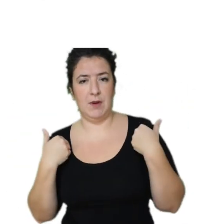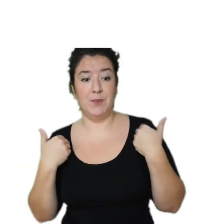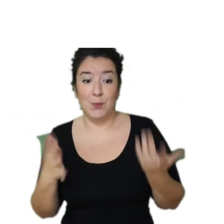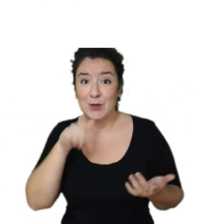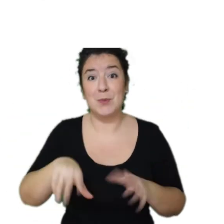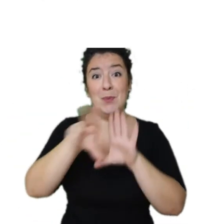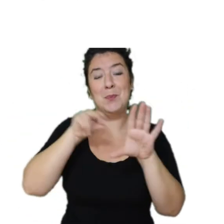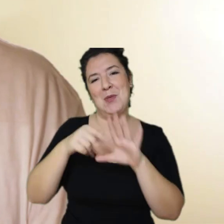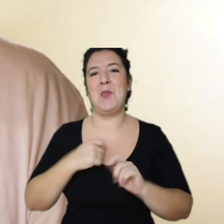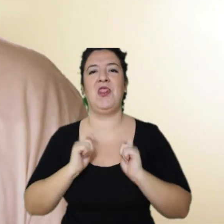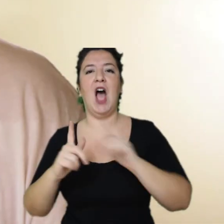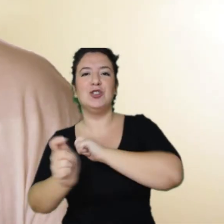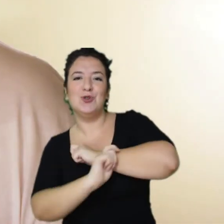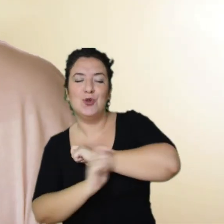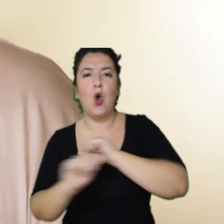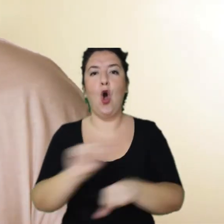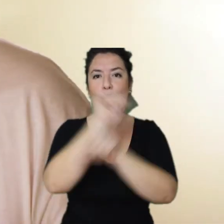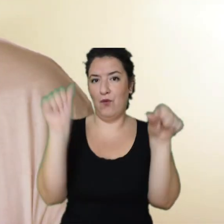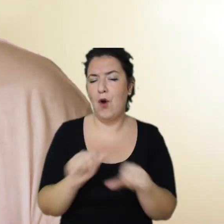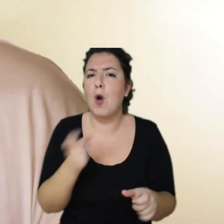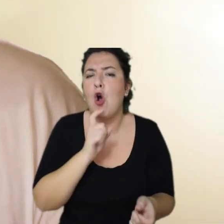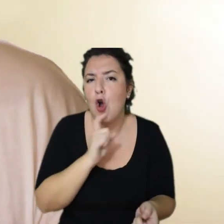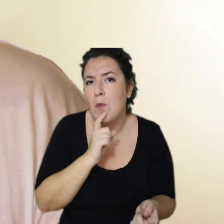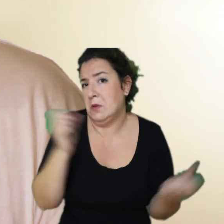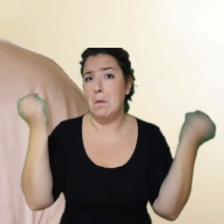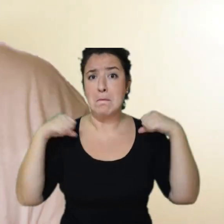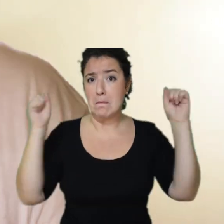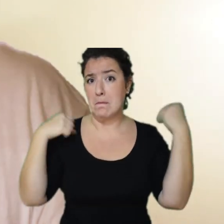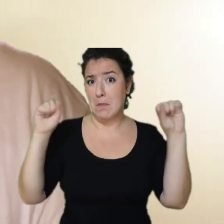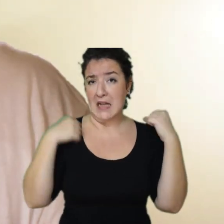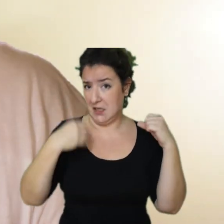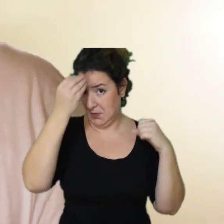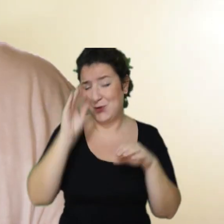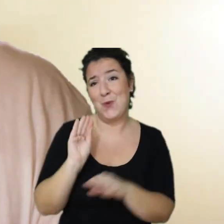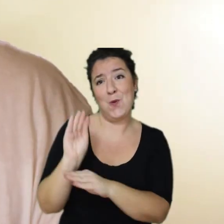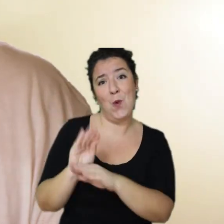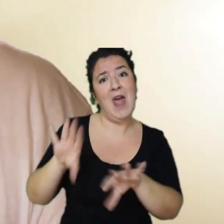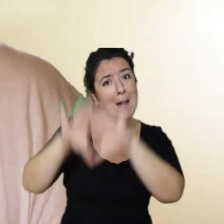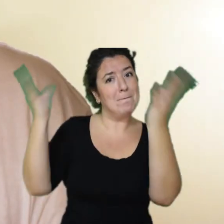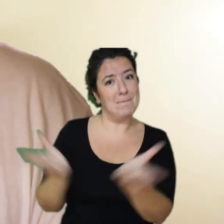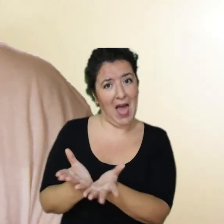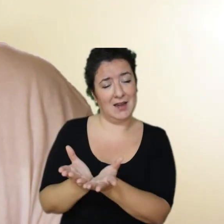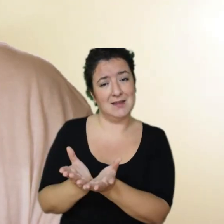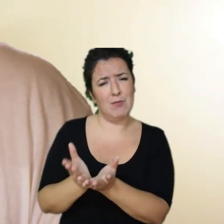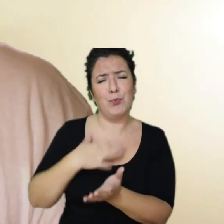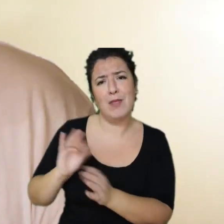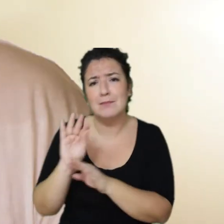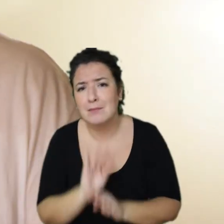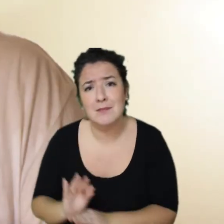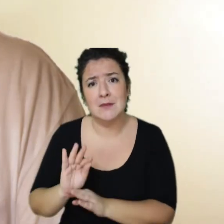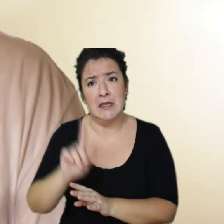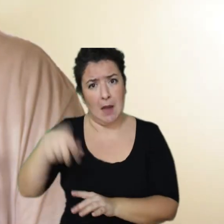formas de hacer todo esto, con una serie de prácticas que le vendrán bien al planeta y la gran mayoría de las veces a nuestro bolsillo también.